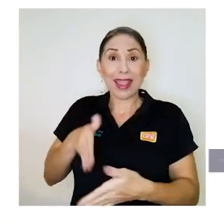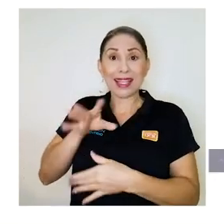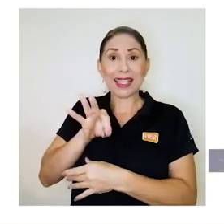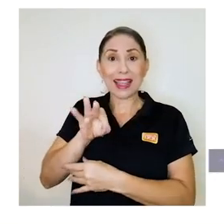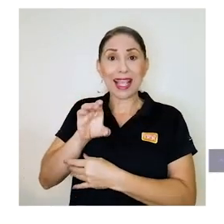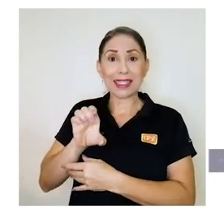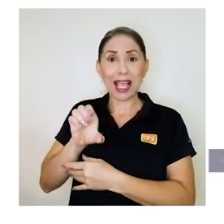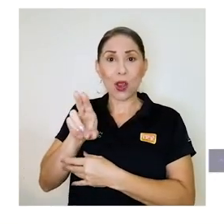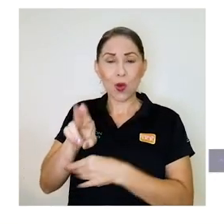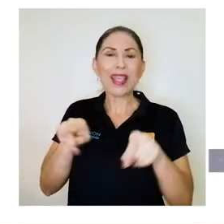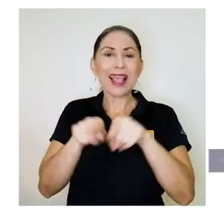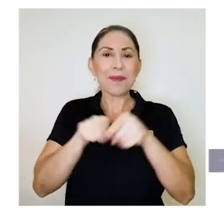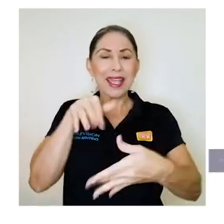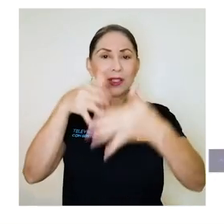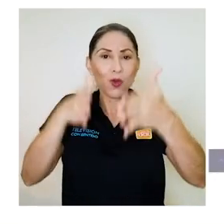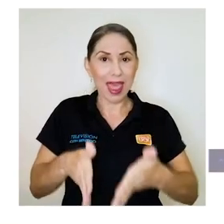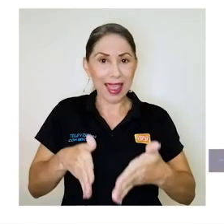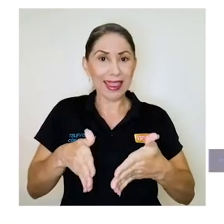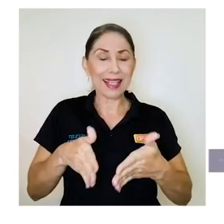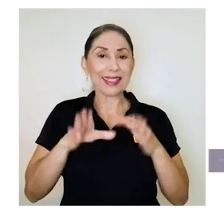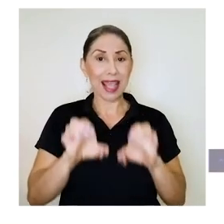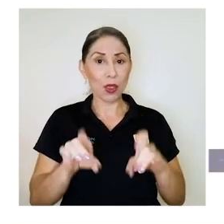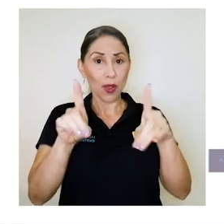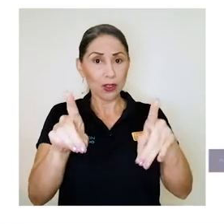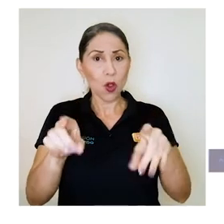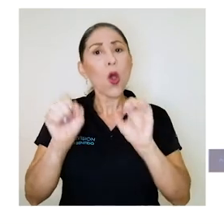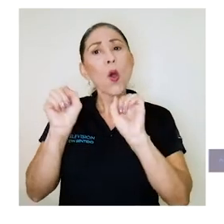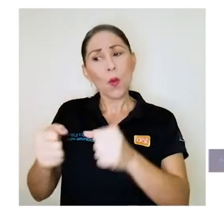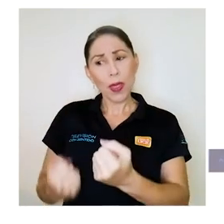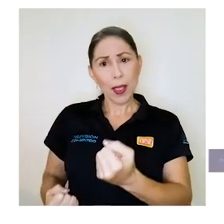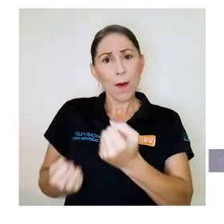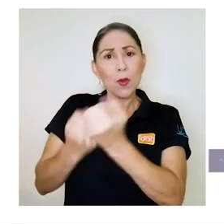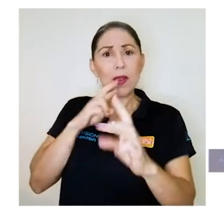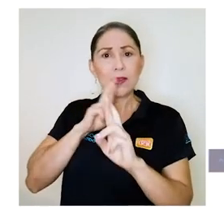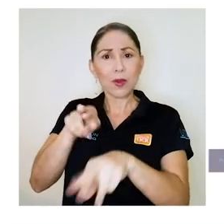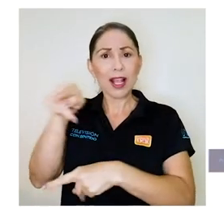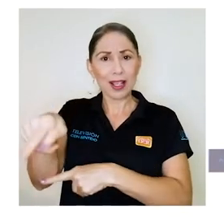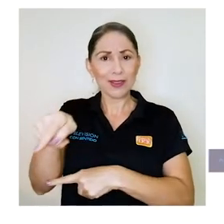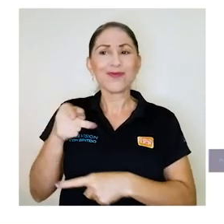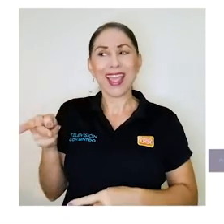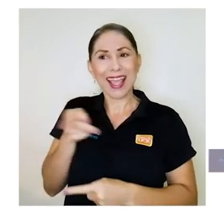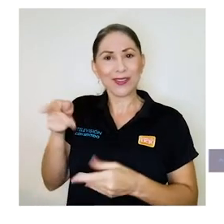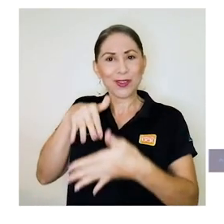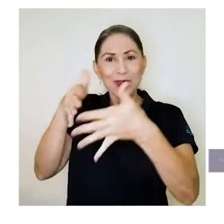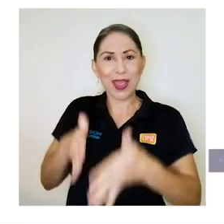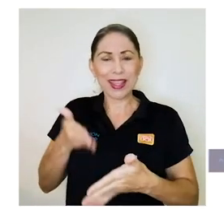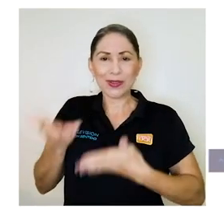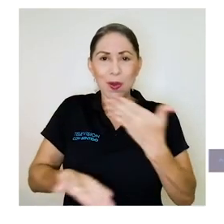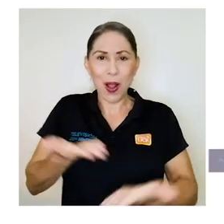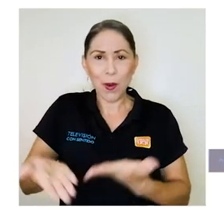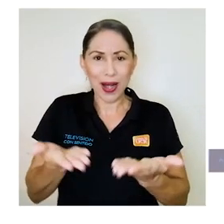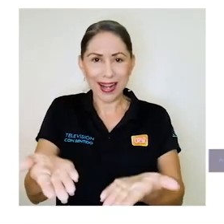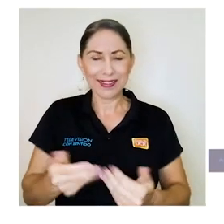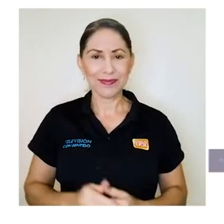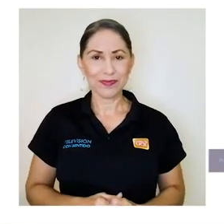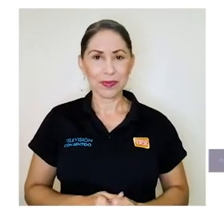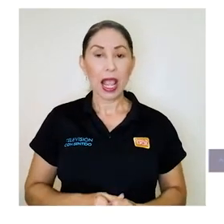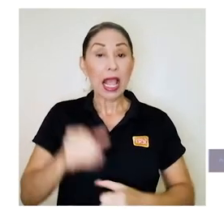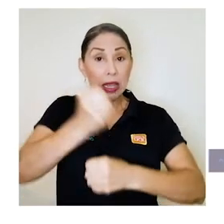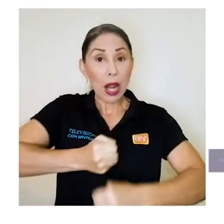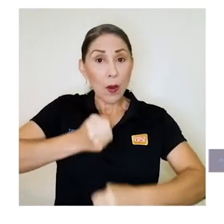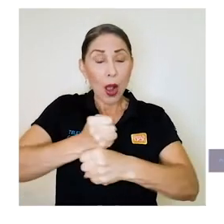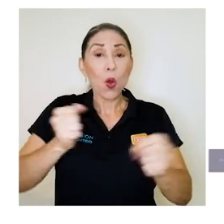estudiantes de TCU y estudiantes de formación docente quienes colaboran con esta iniciativa. El trabajo con estos